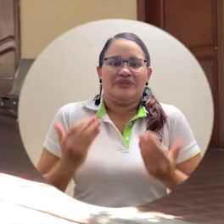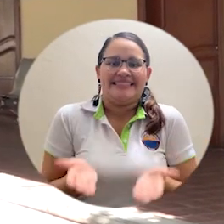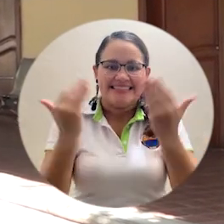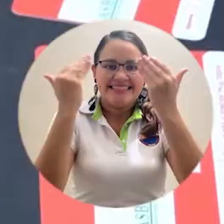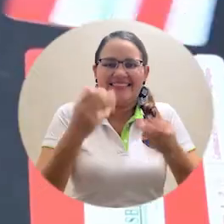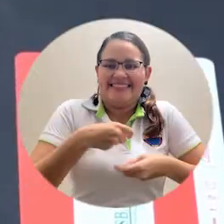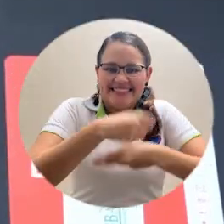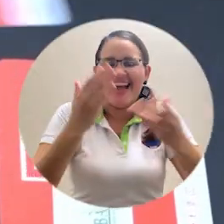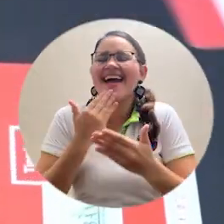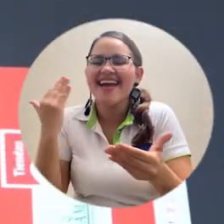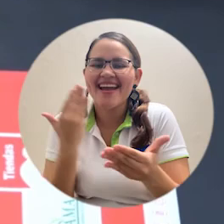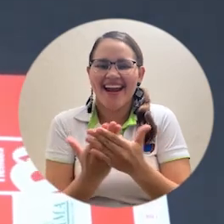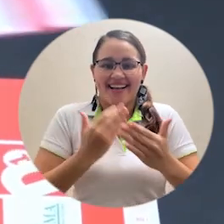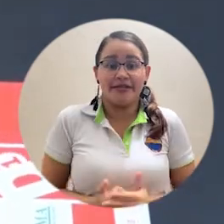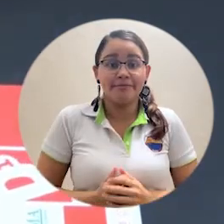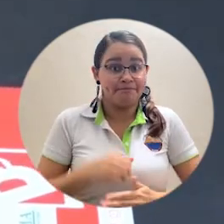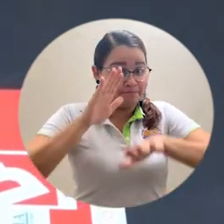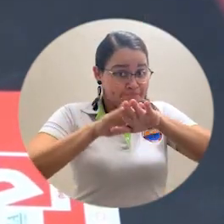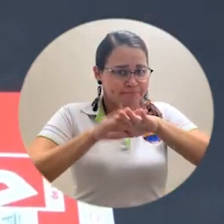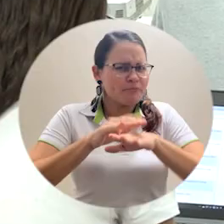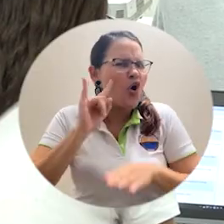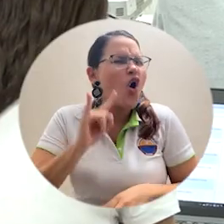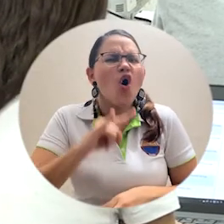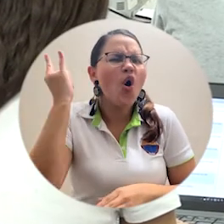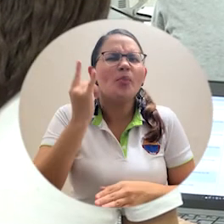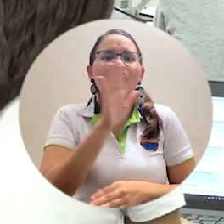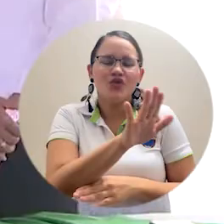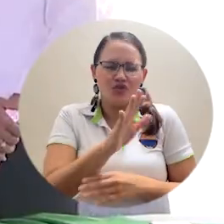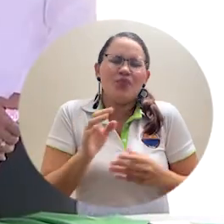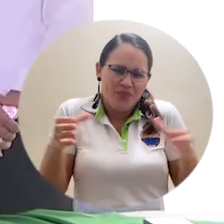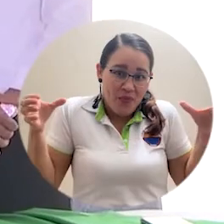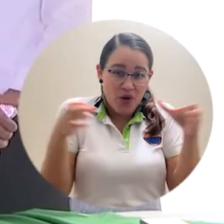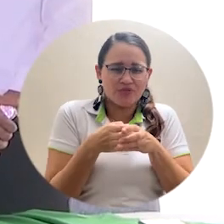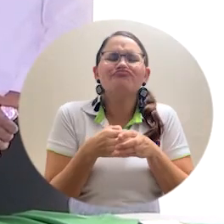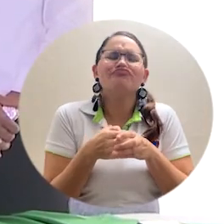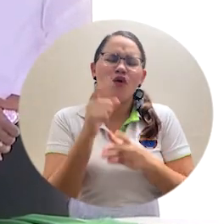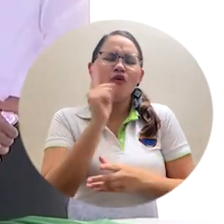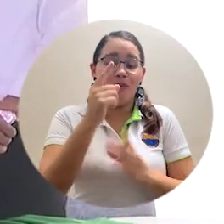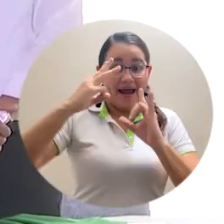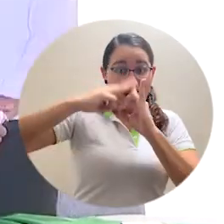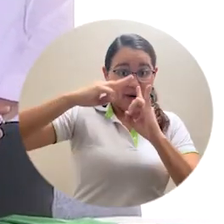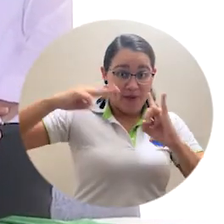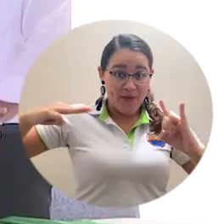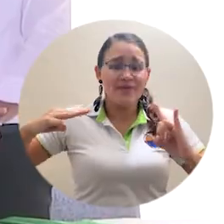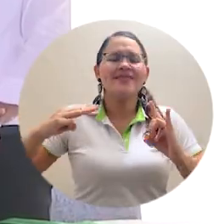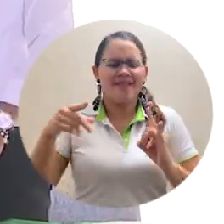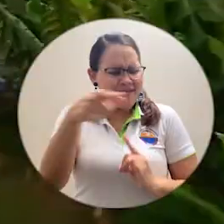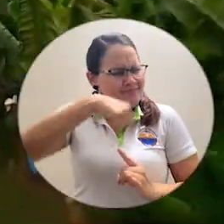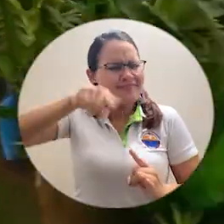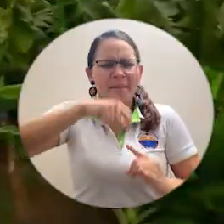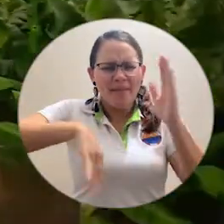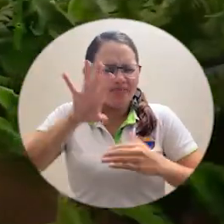empresarial. Cabe resaltar que esta donación de ASBAMA al estudiantado de esa institución se lleva a cabo en el marco de la alianza estratégica